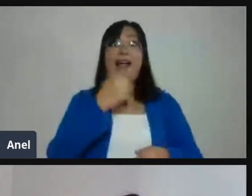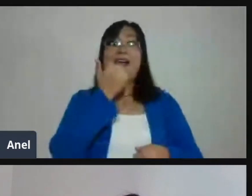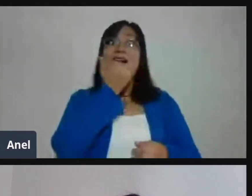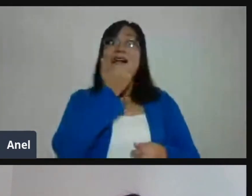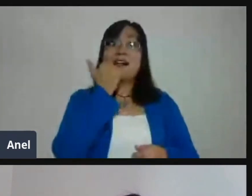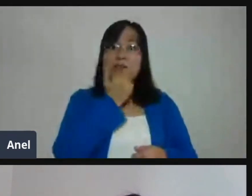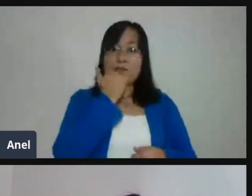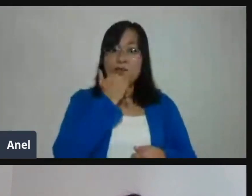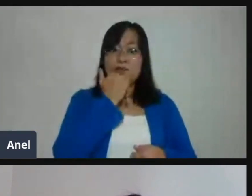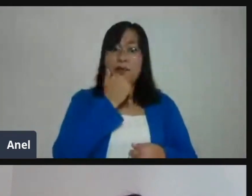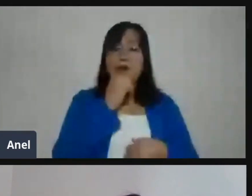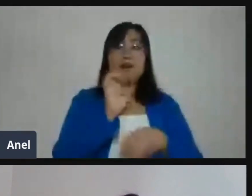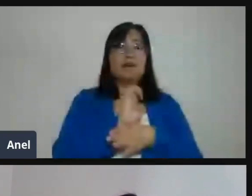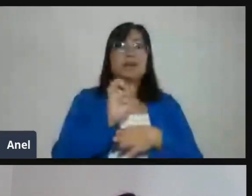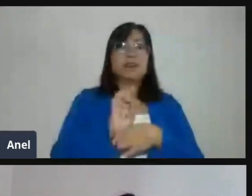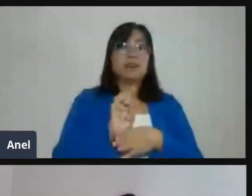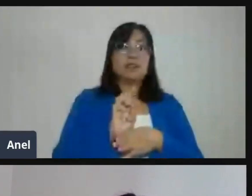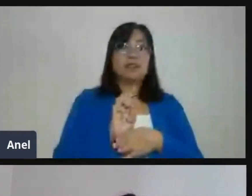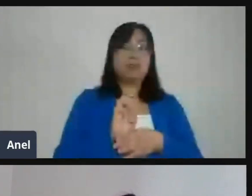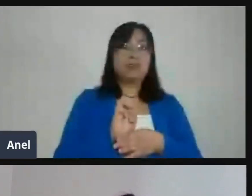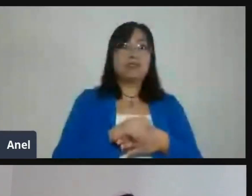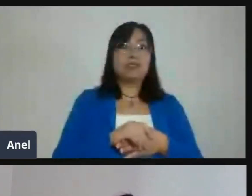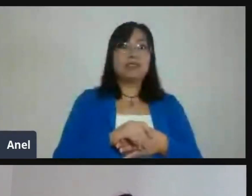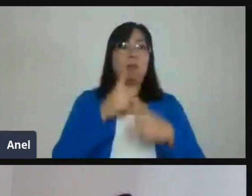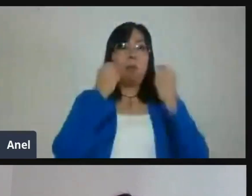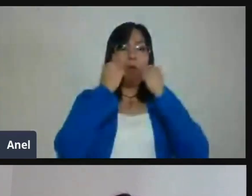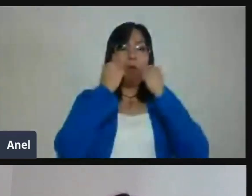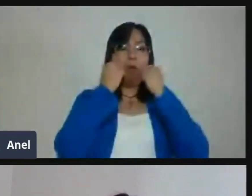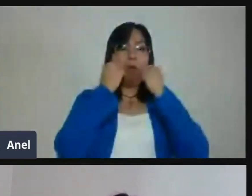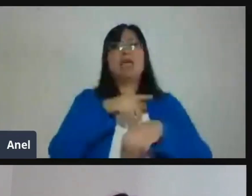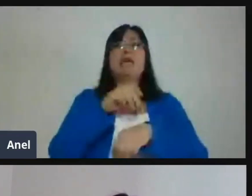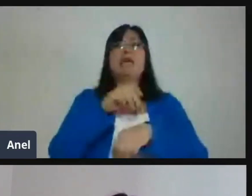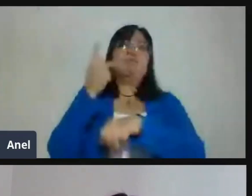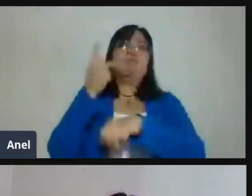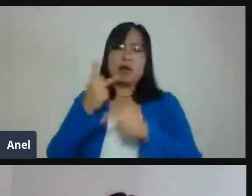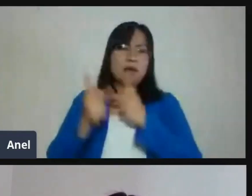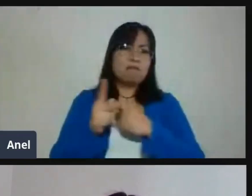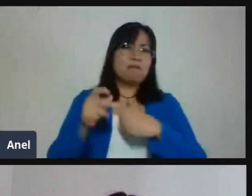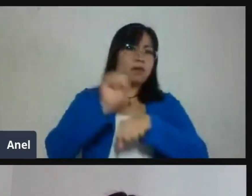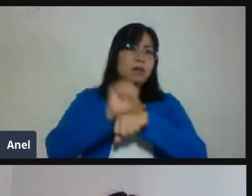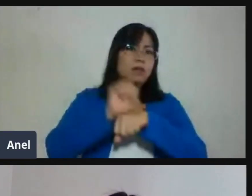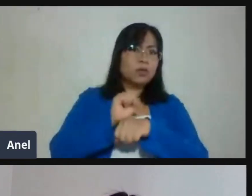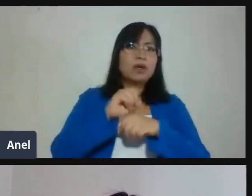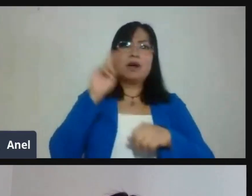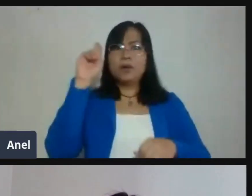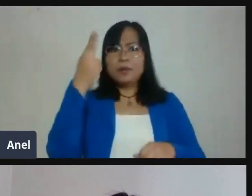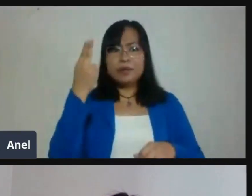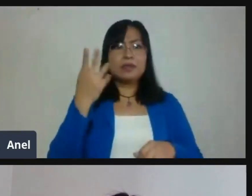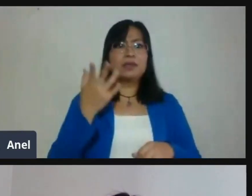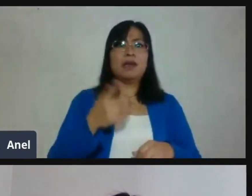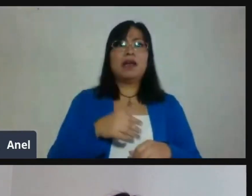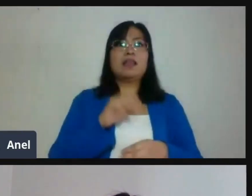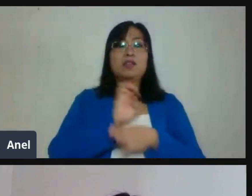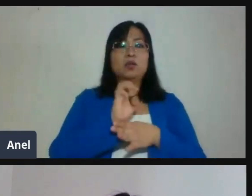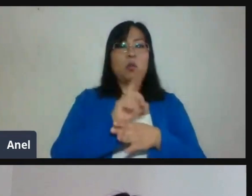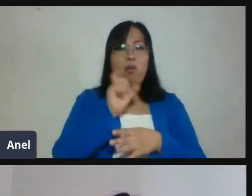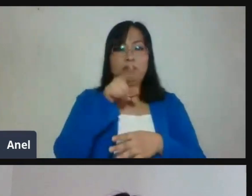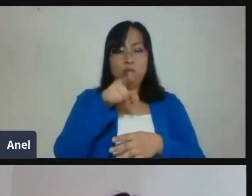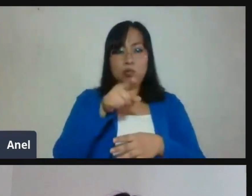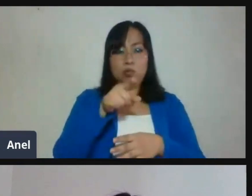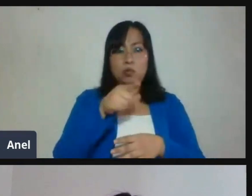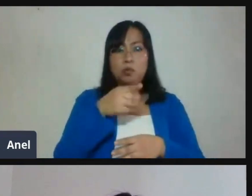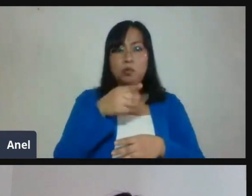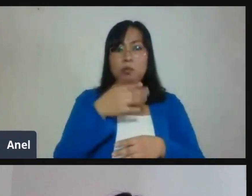chico de secundaria, de bachillerato, o incluso de universidad, en la medida que tú seas claro con esas instrucciones, vas a poder tener la